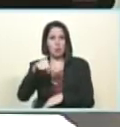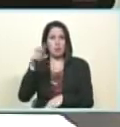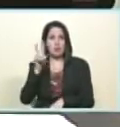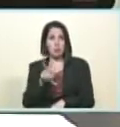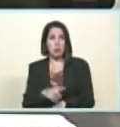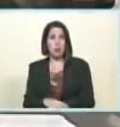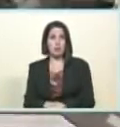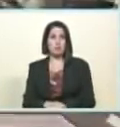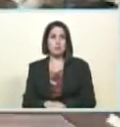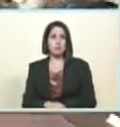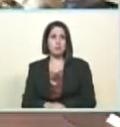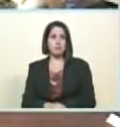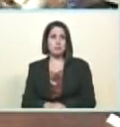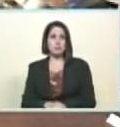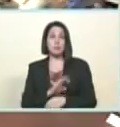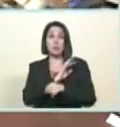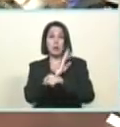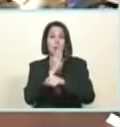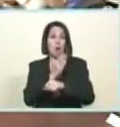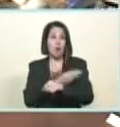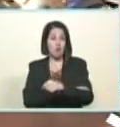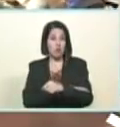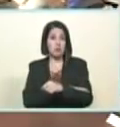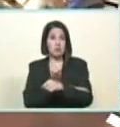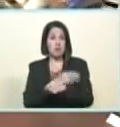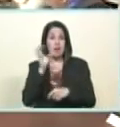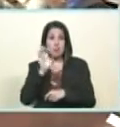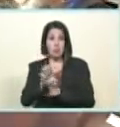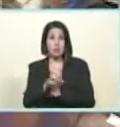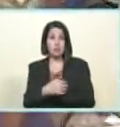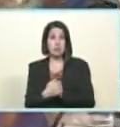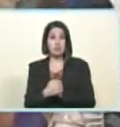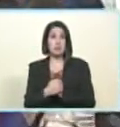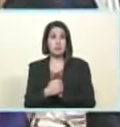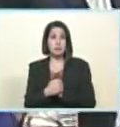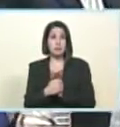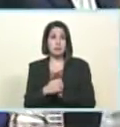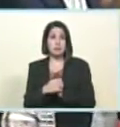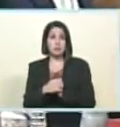nuestra fuerza la fuerza de la patria inmortal